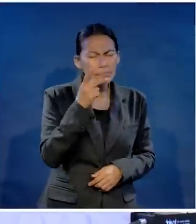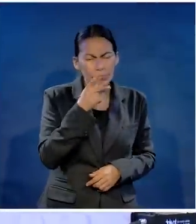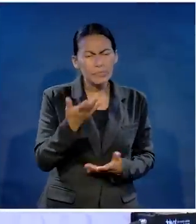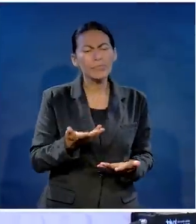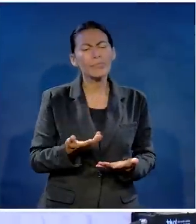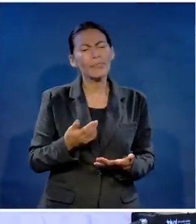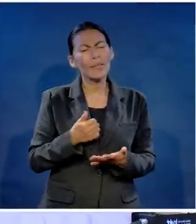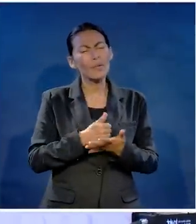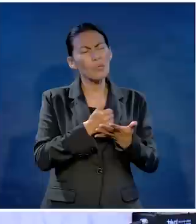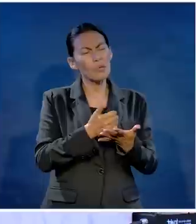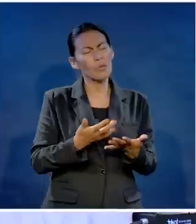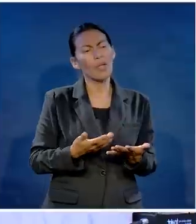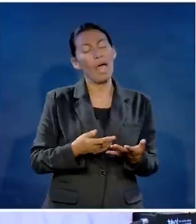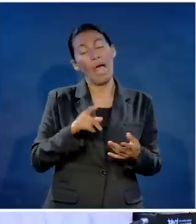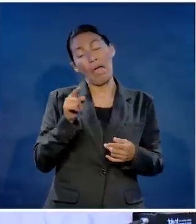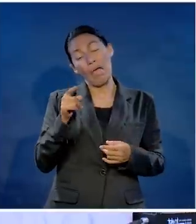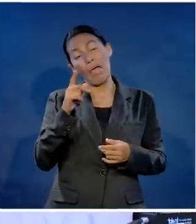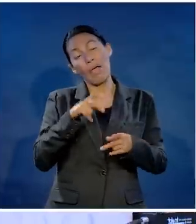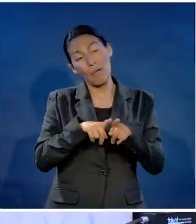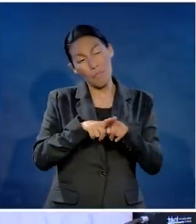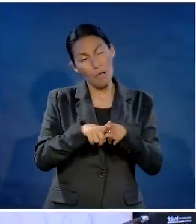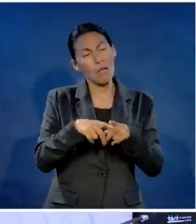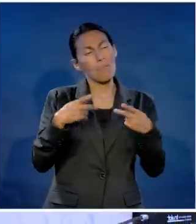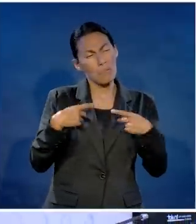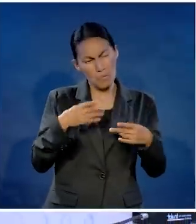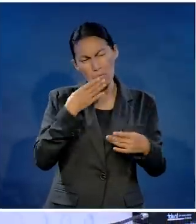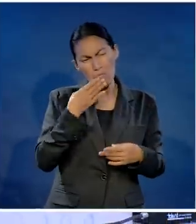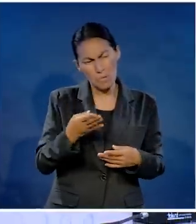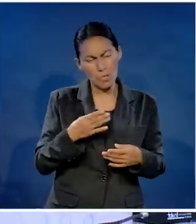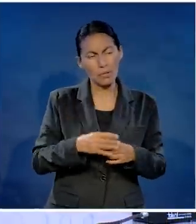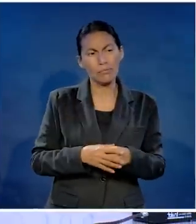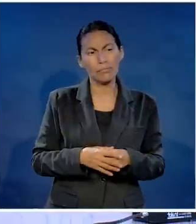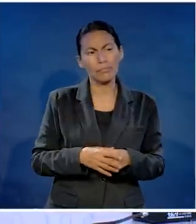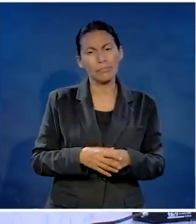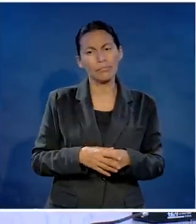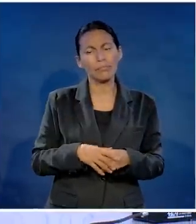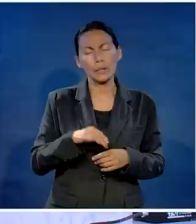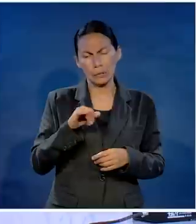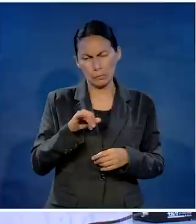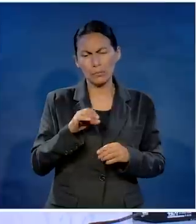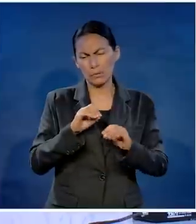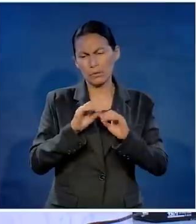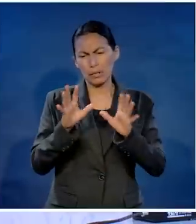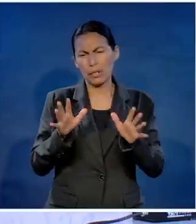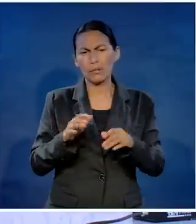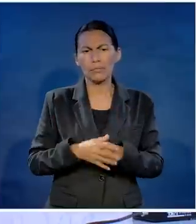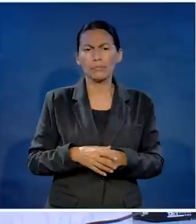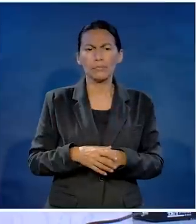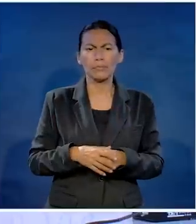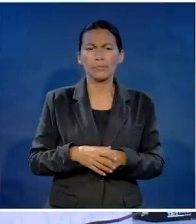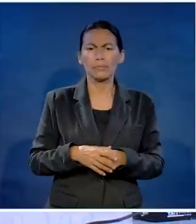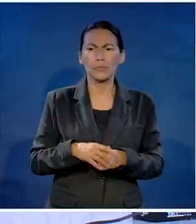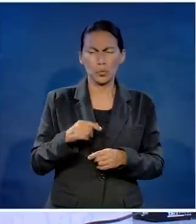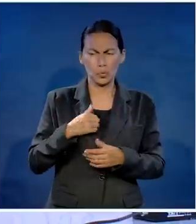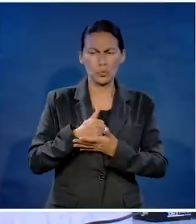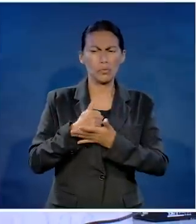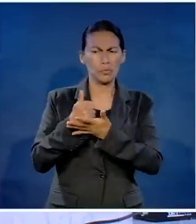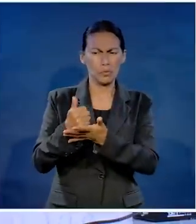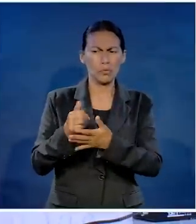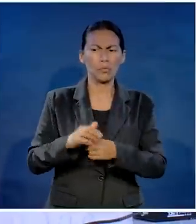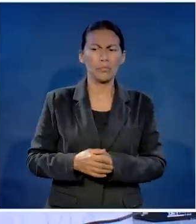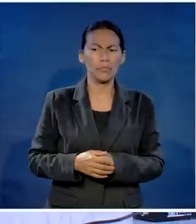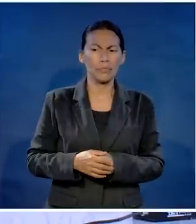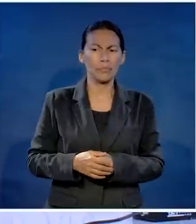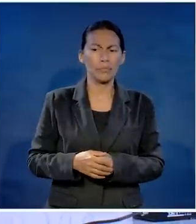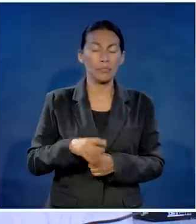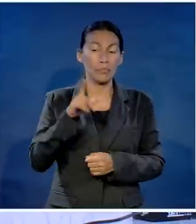El abogado me ve y me dice, dígame, pastor, ¿en qué le puedo ayudar? Pues, mire, el caso de este hermano es buena gente, ta, ta, ta, ta. Y me dice, sí, cómo no, yo